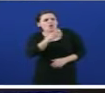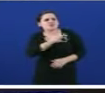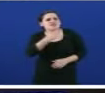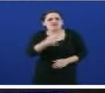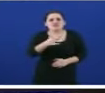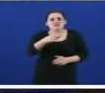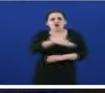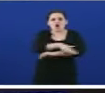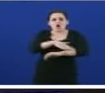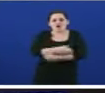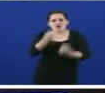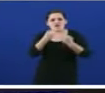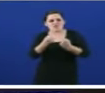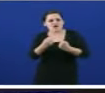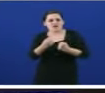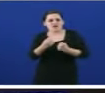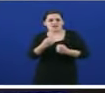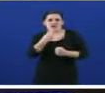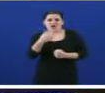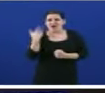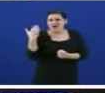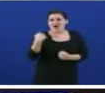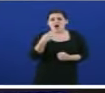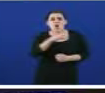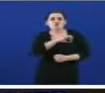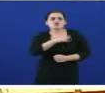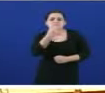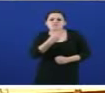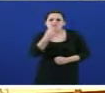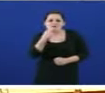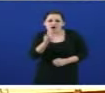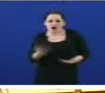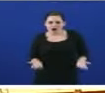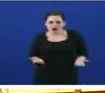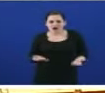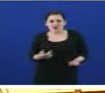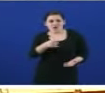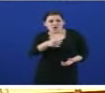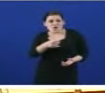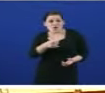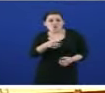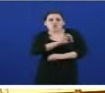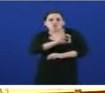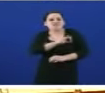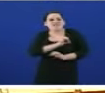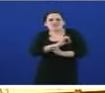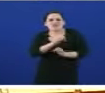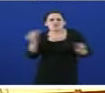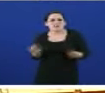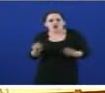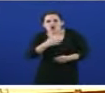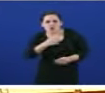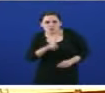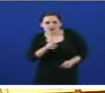austero e coesionado alrededor dun liderado que vostede prometera. Non encontrou, señoría, nada millor co que enfrontar a pior